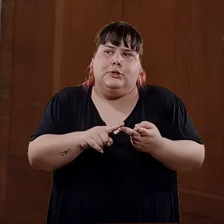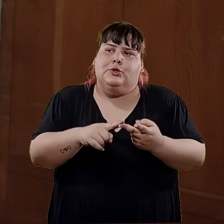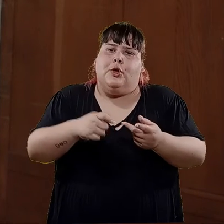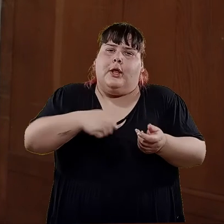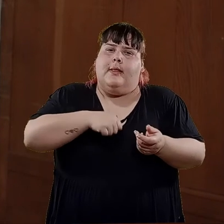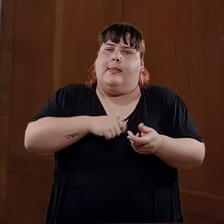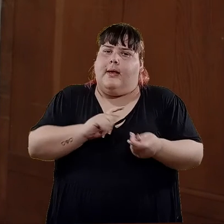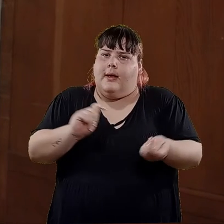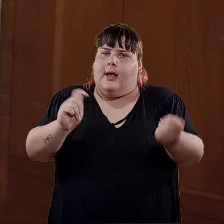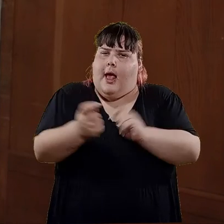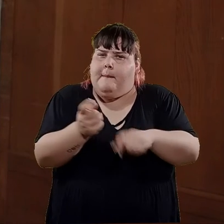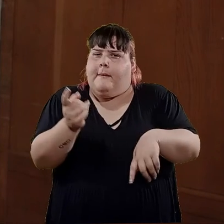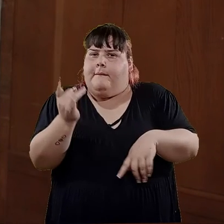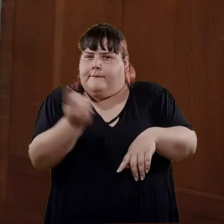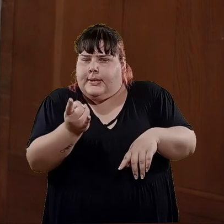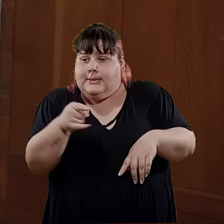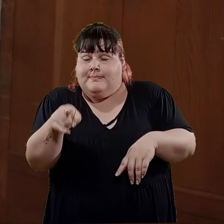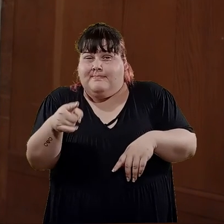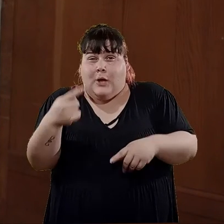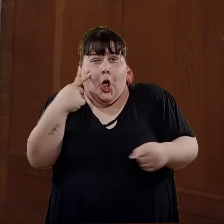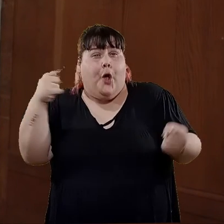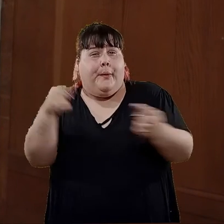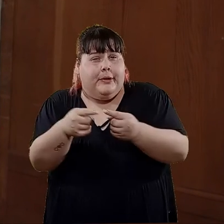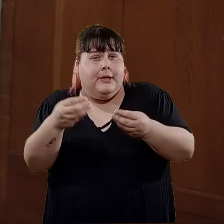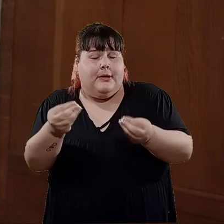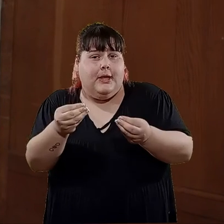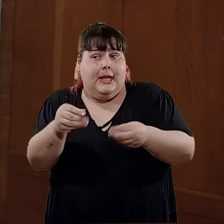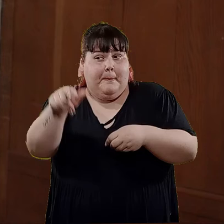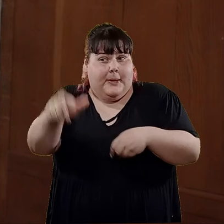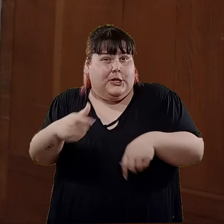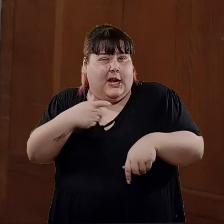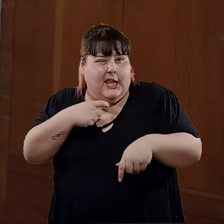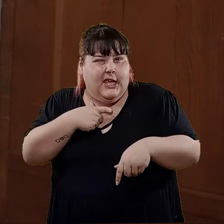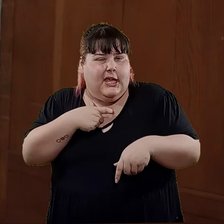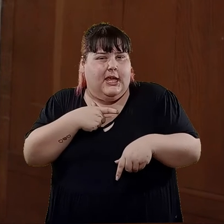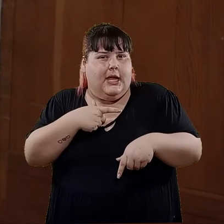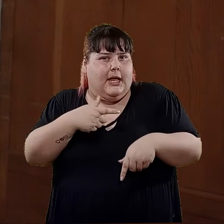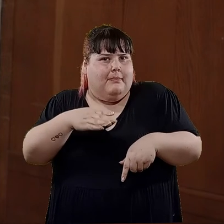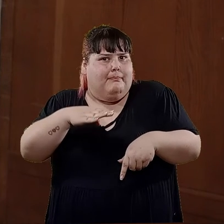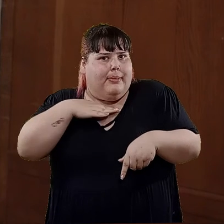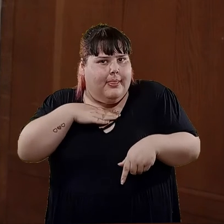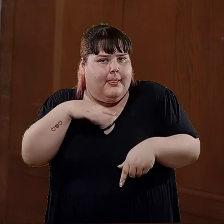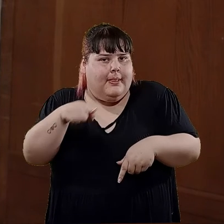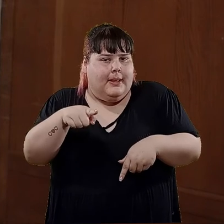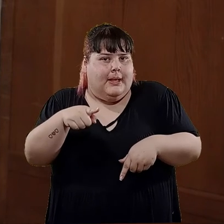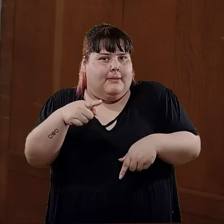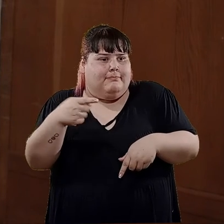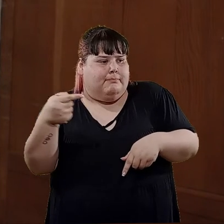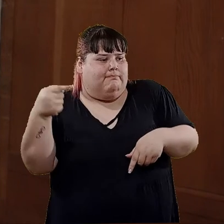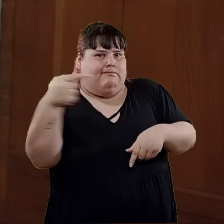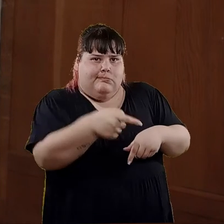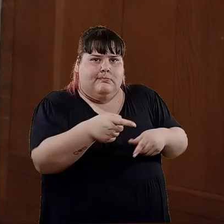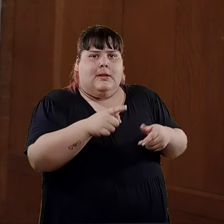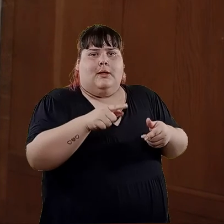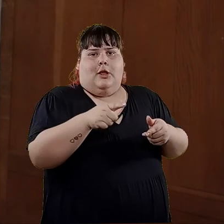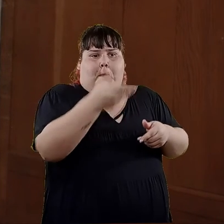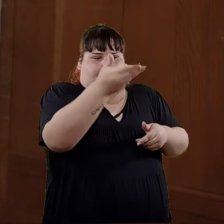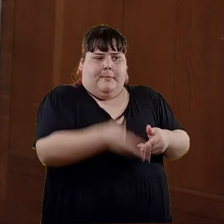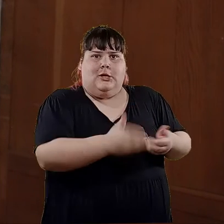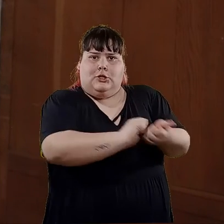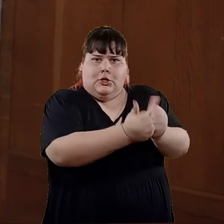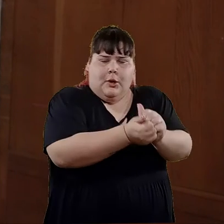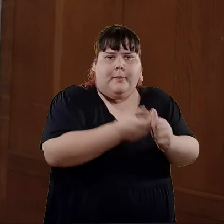cambios de identidad y esto hace justamente el que pretende llevar adelante un ilícito contra la integridad sexual